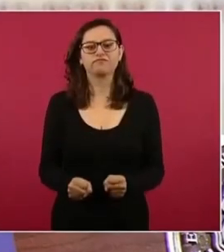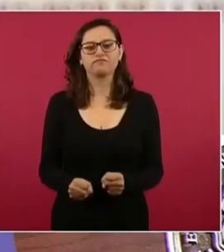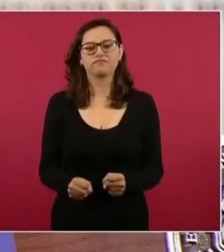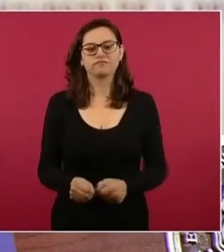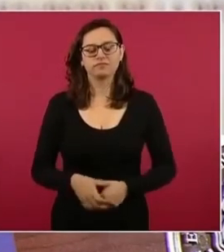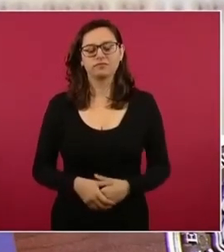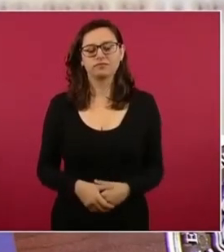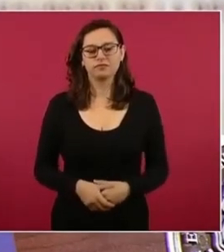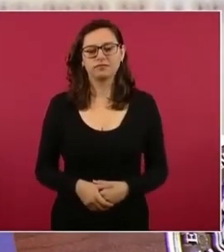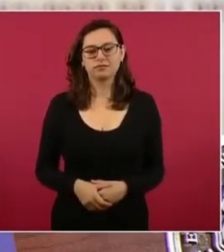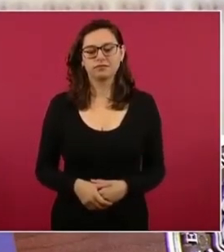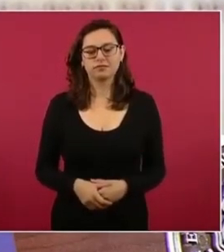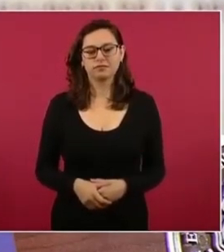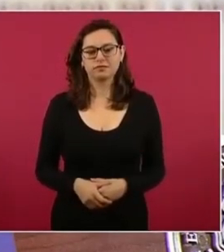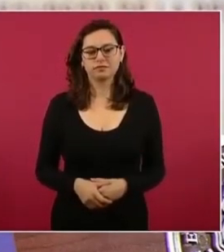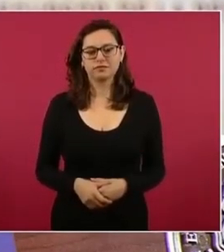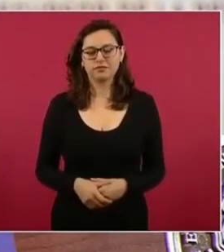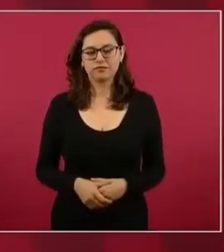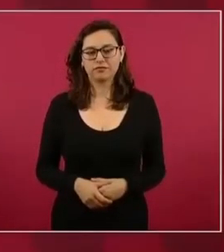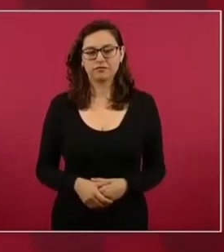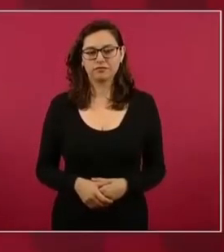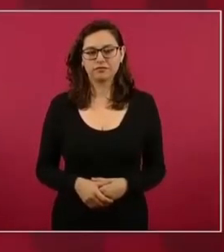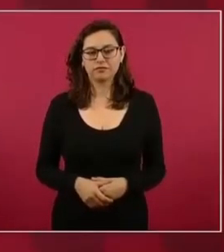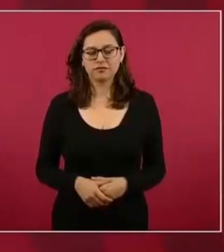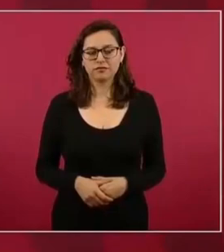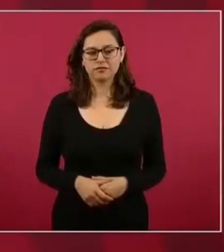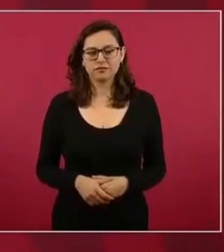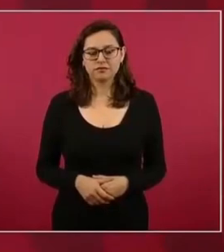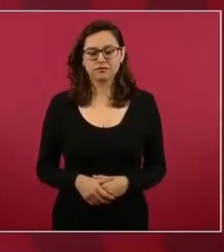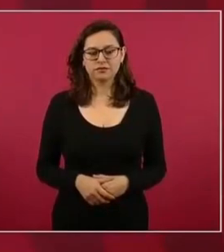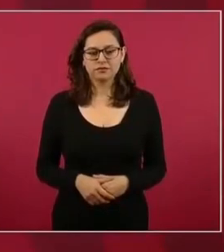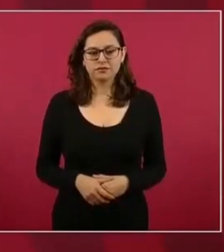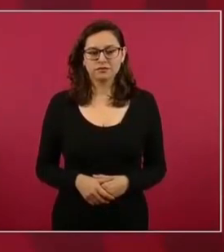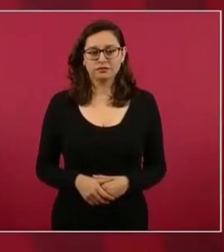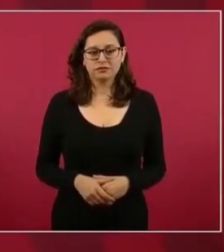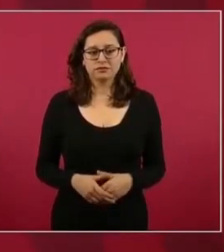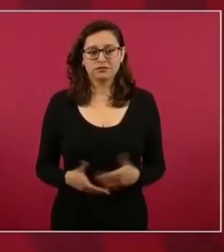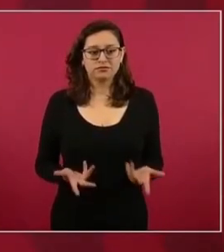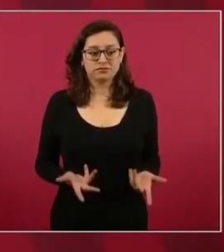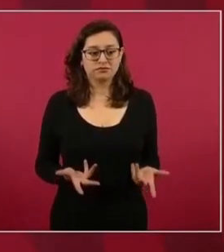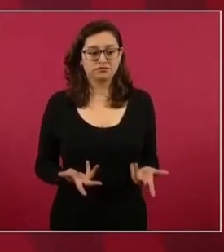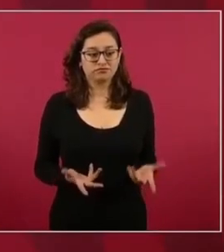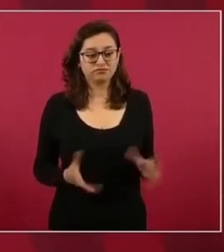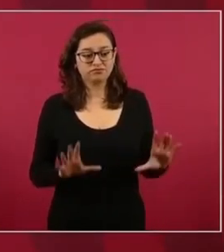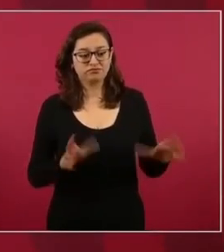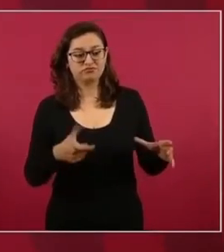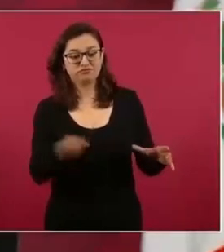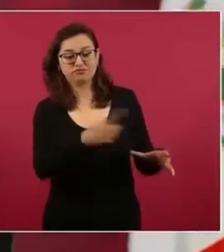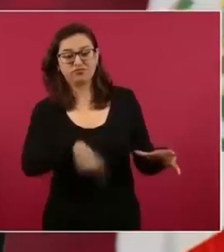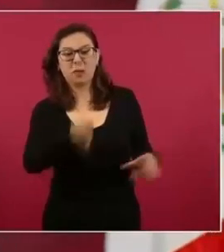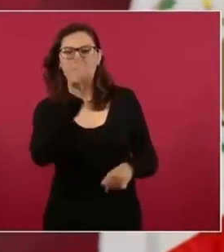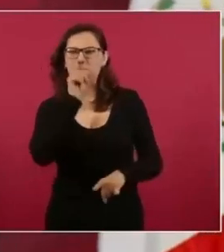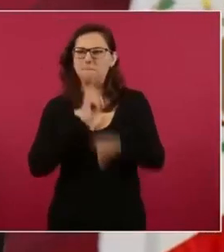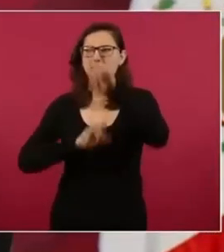la mejor medicina frente a la calumnia